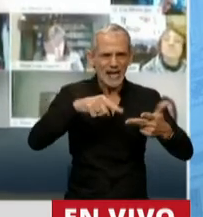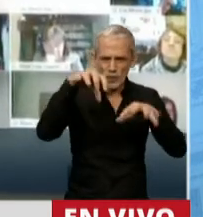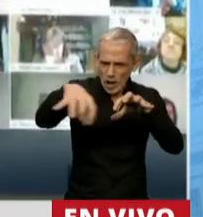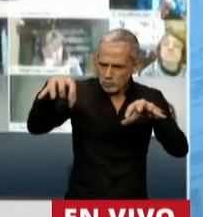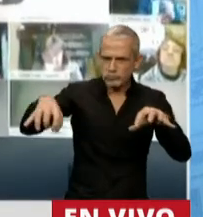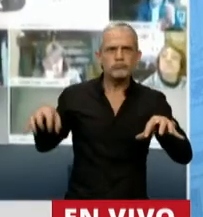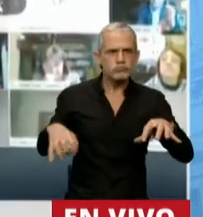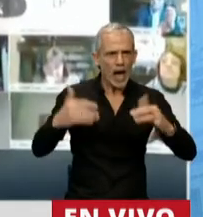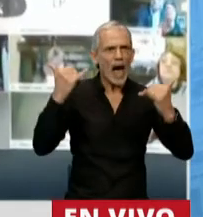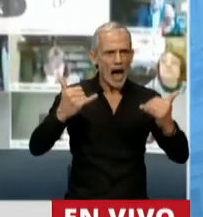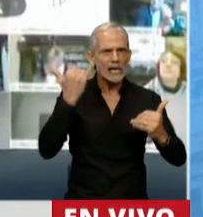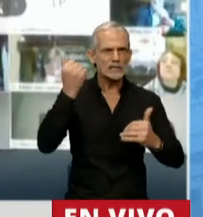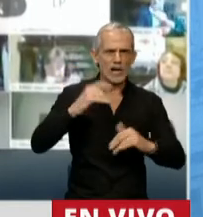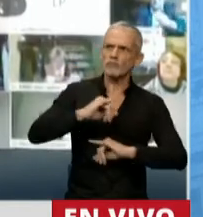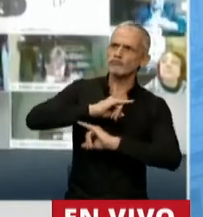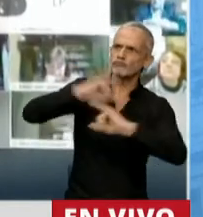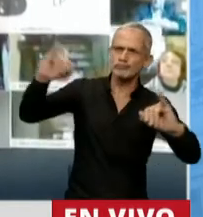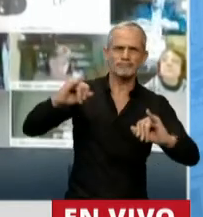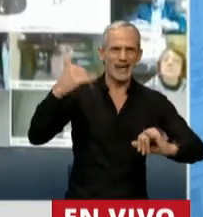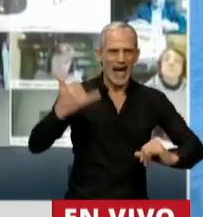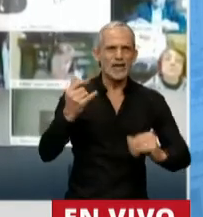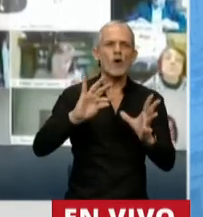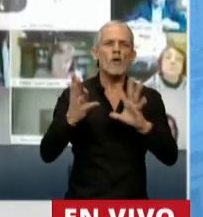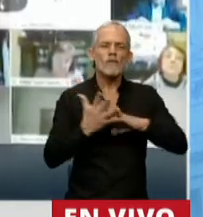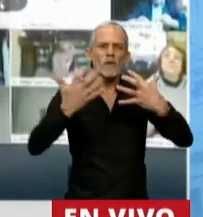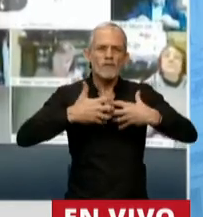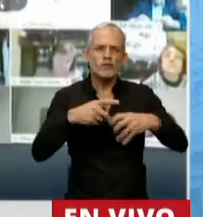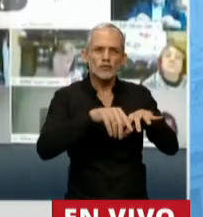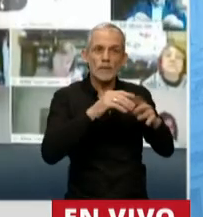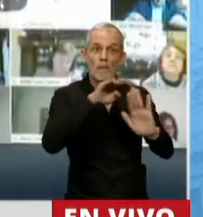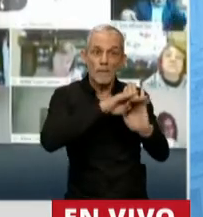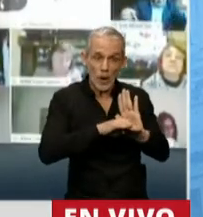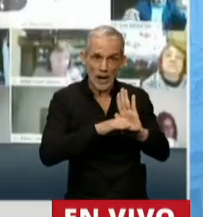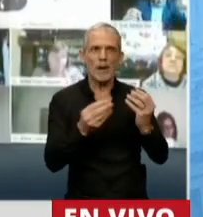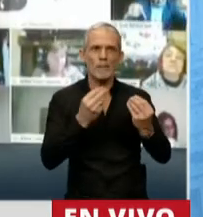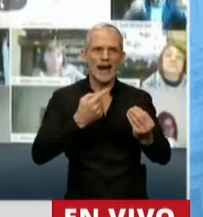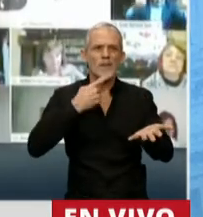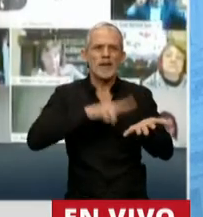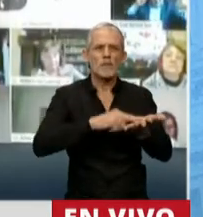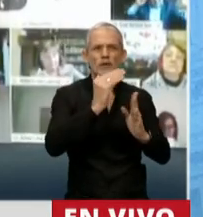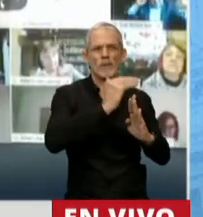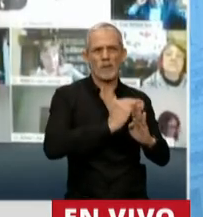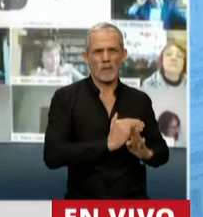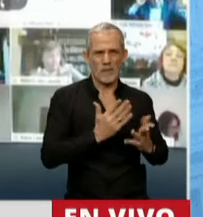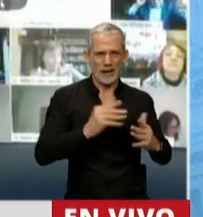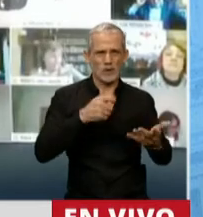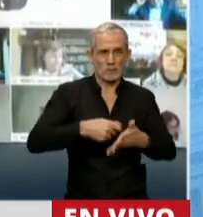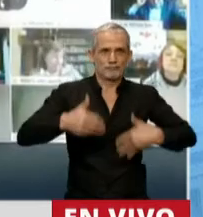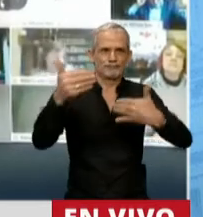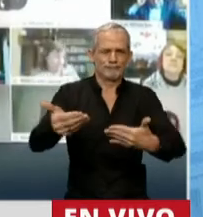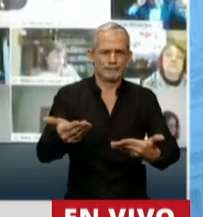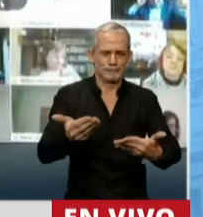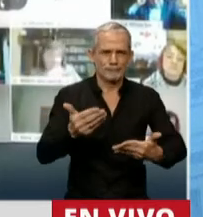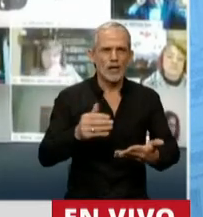se han pronunciado sobre distintos aspectos del funcionamiento de estos programas parafiscales, poniendo el acento no tanto en